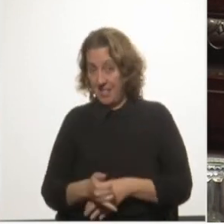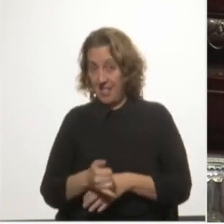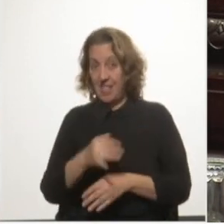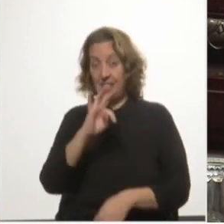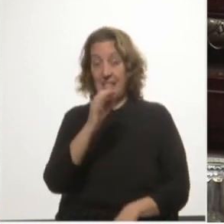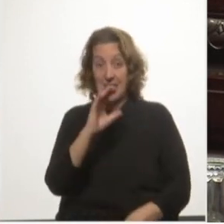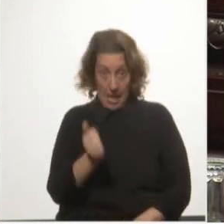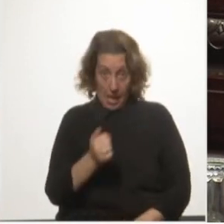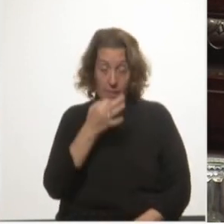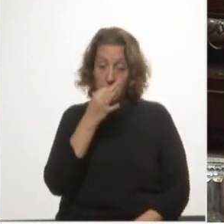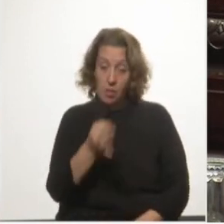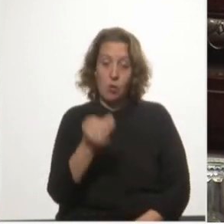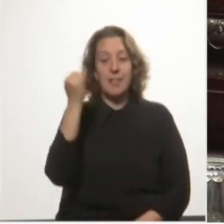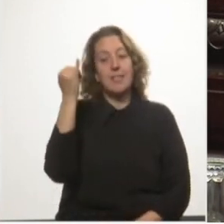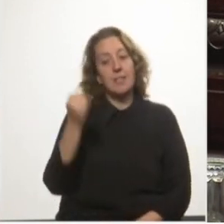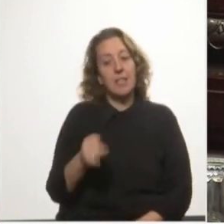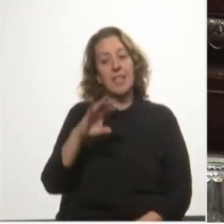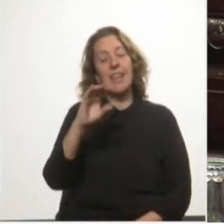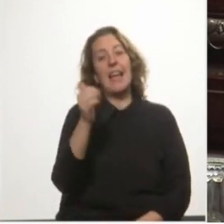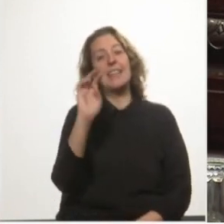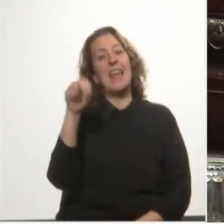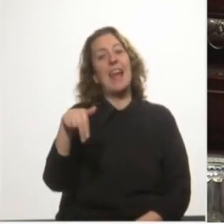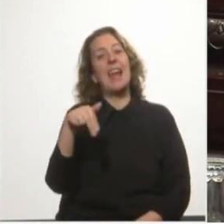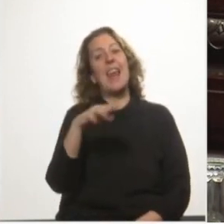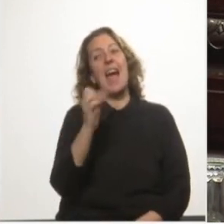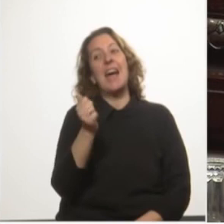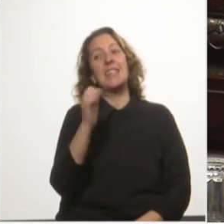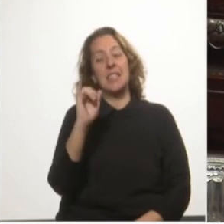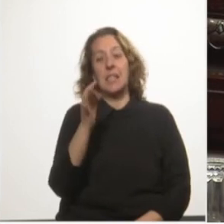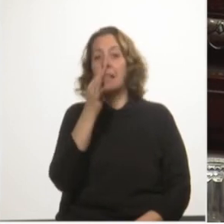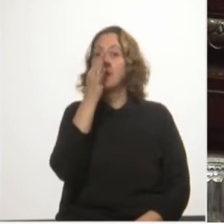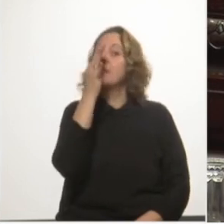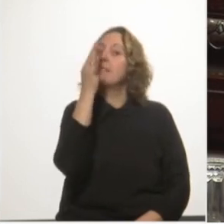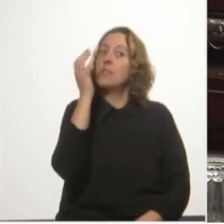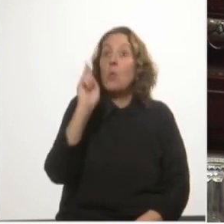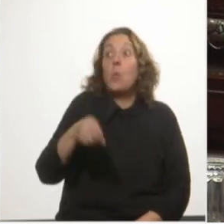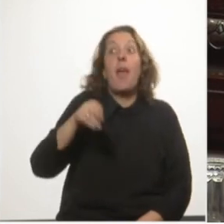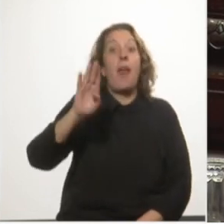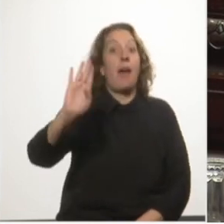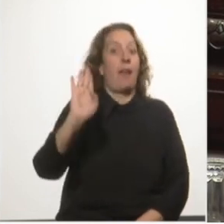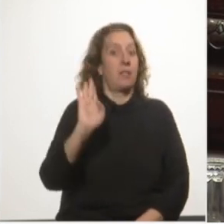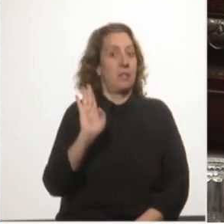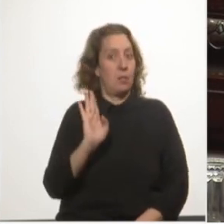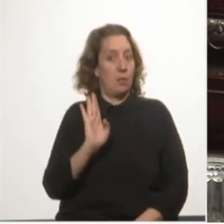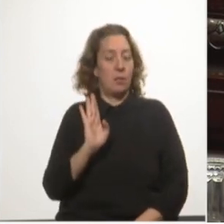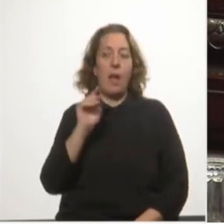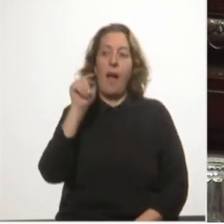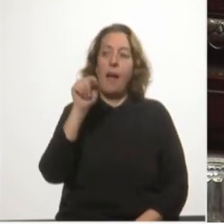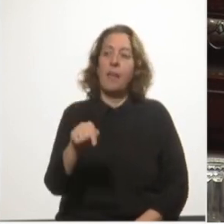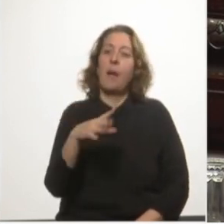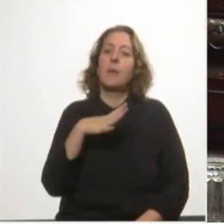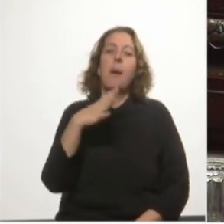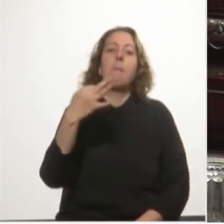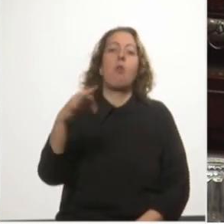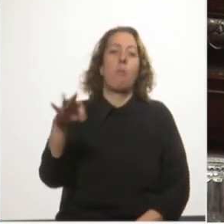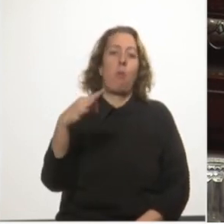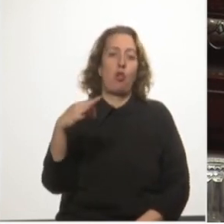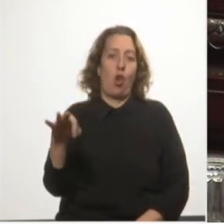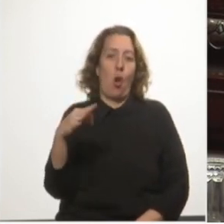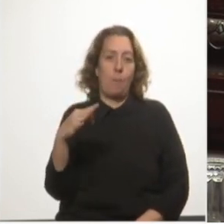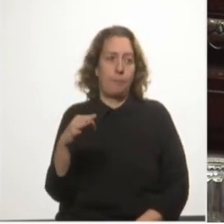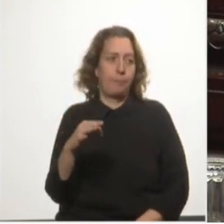razón en su argumentación, y cito textual, se estaría consagrando un monopolio